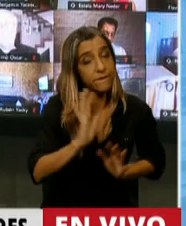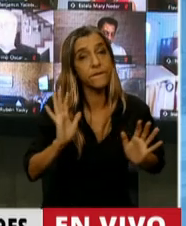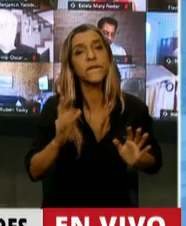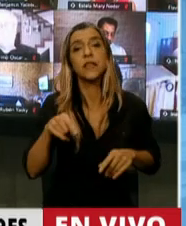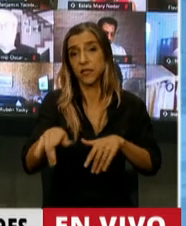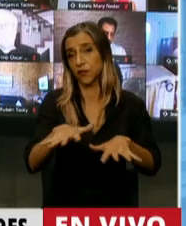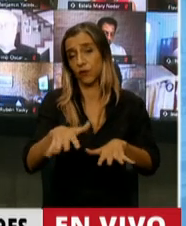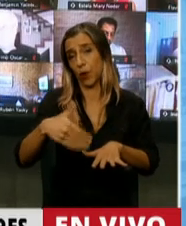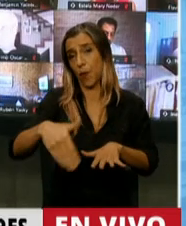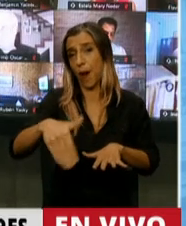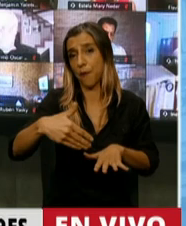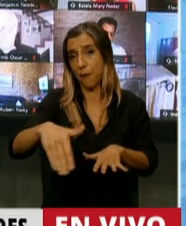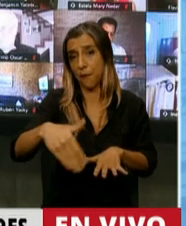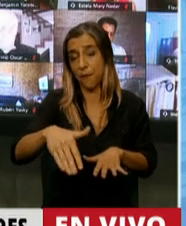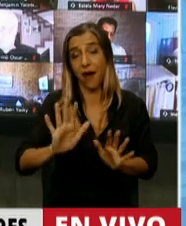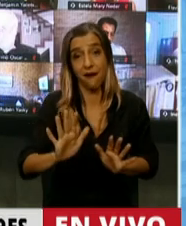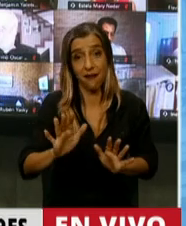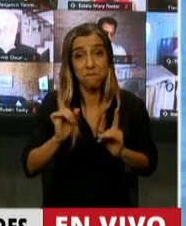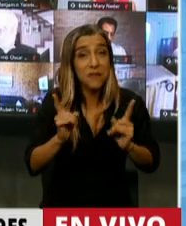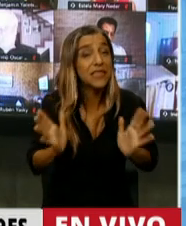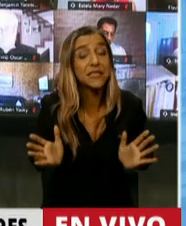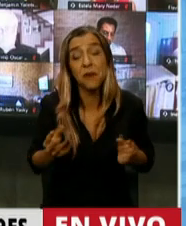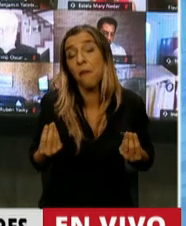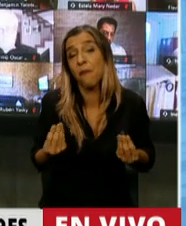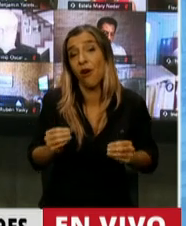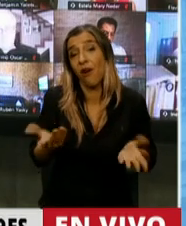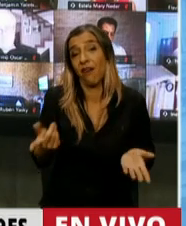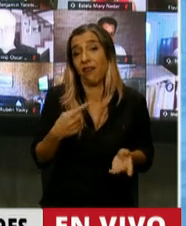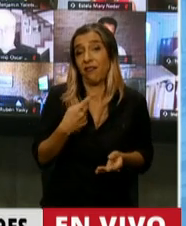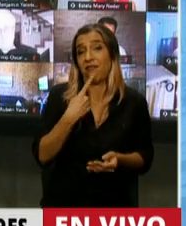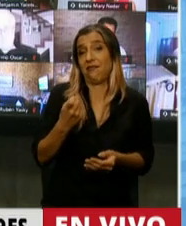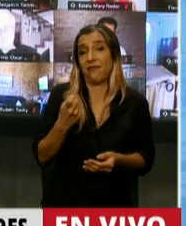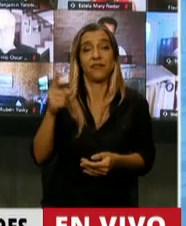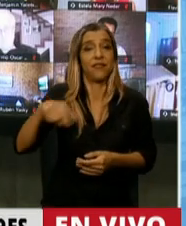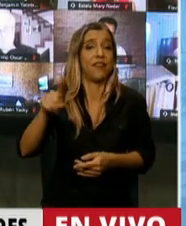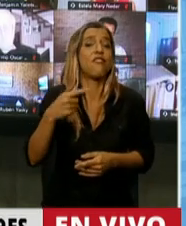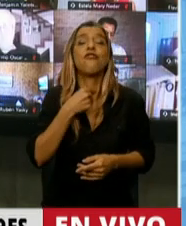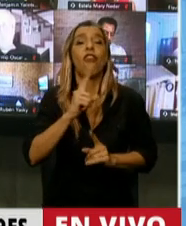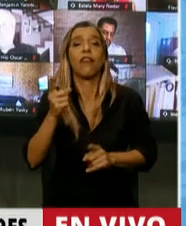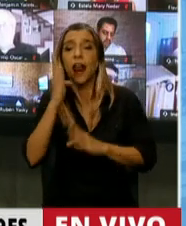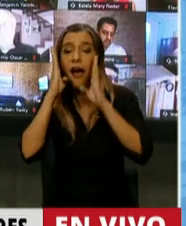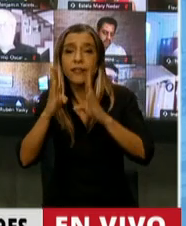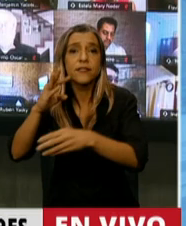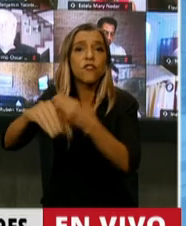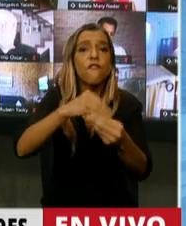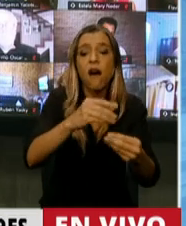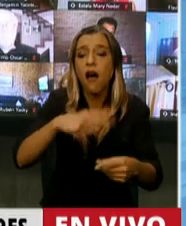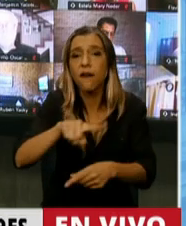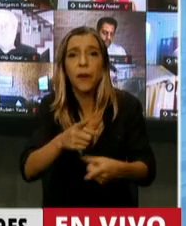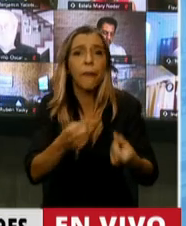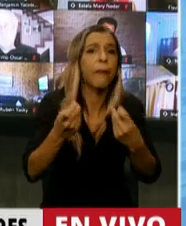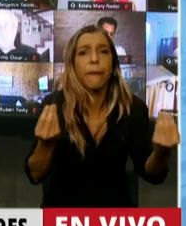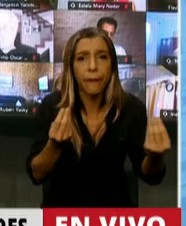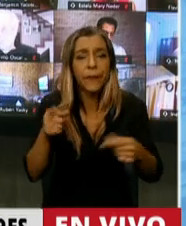porque está claro que no querían atender el planteo que hicieron esas familias, porque quieren